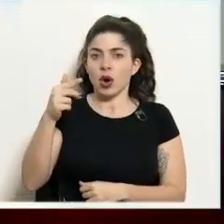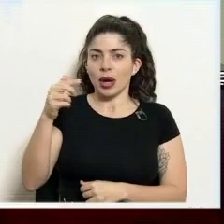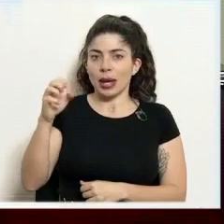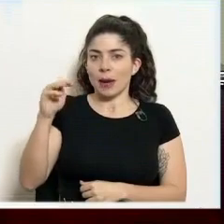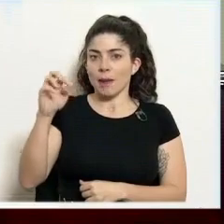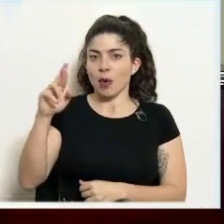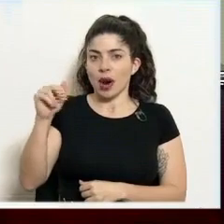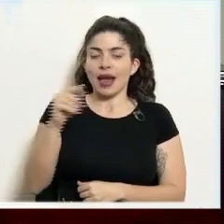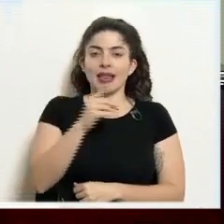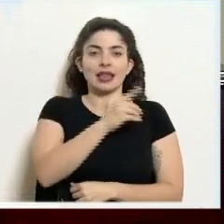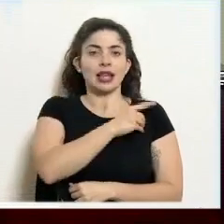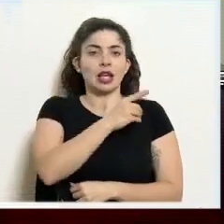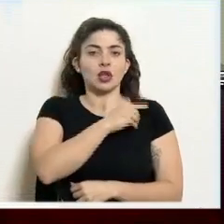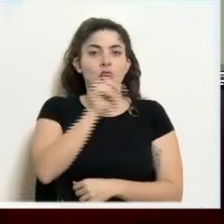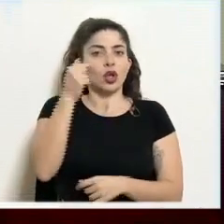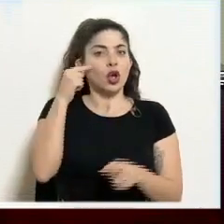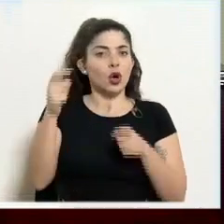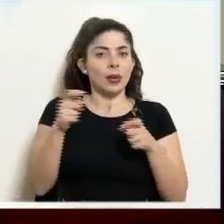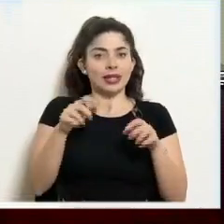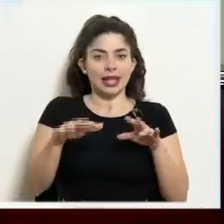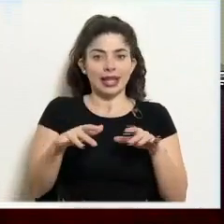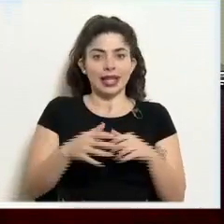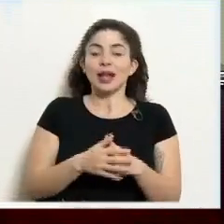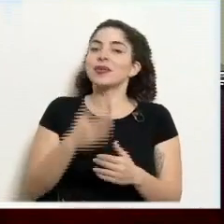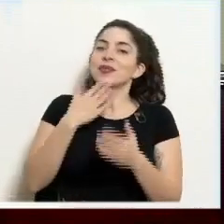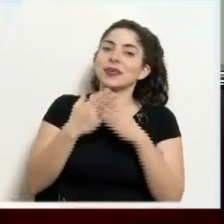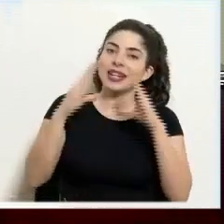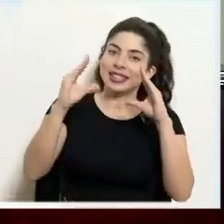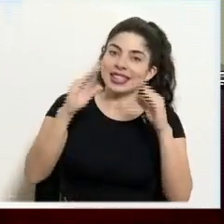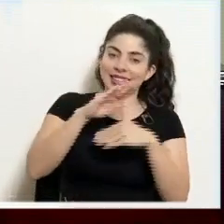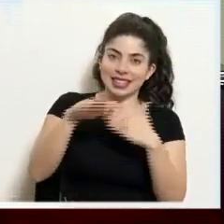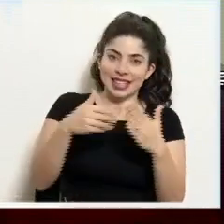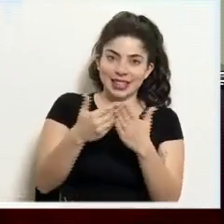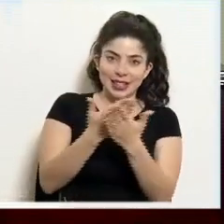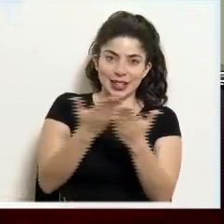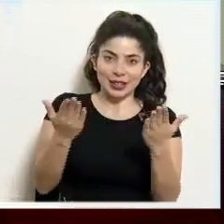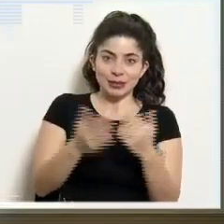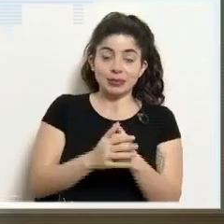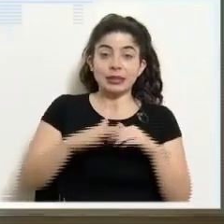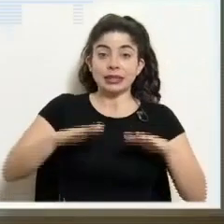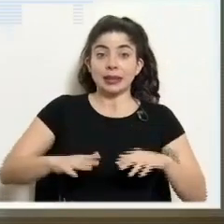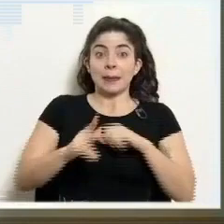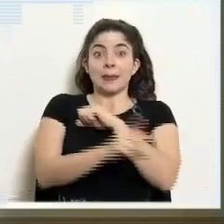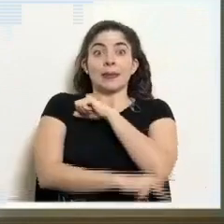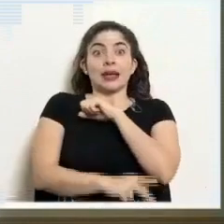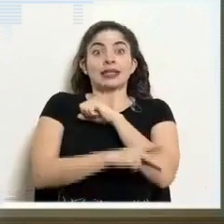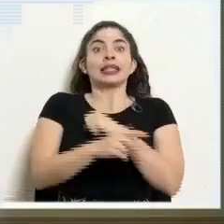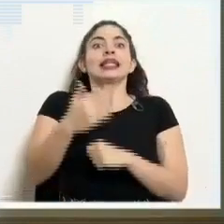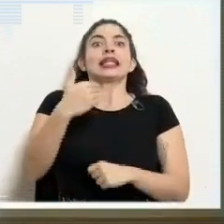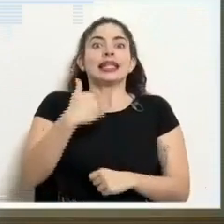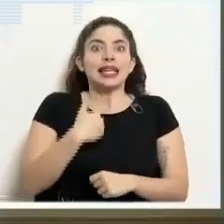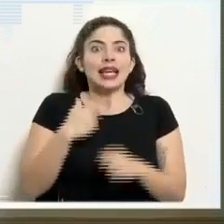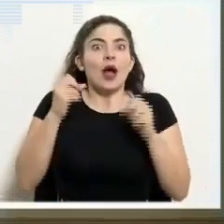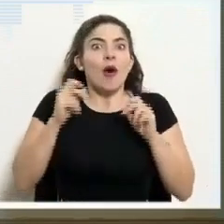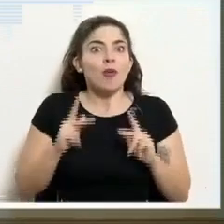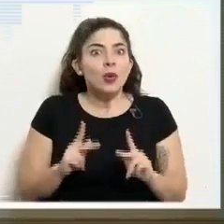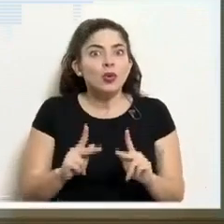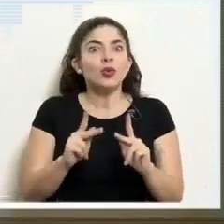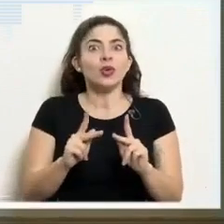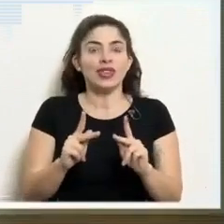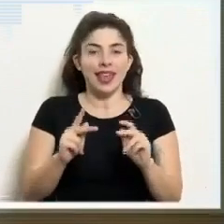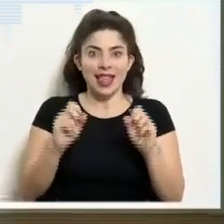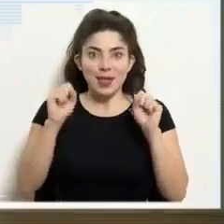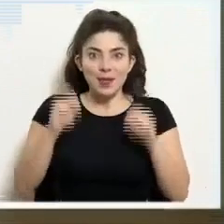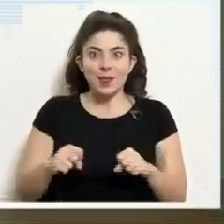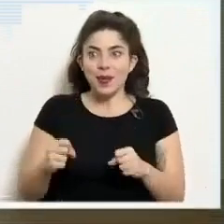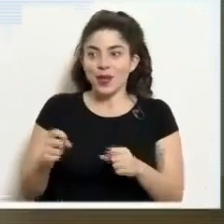de Gobernanza Digital. Muy buenas tardes a todas y a todos. El país tiene la oportunidad de poder contar con